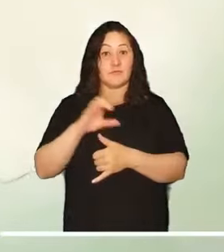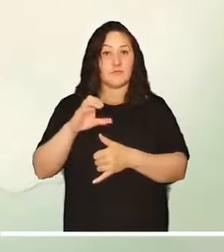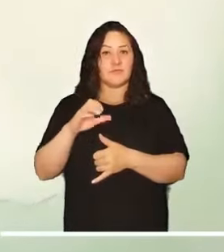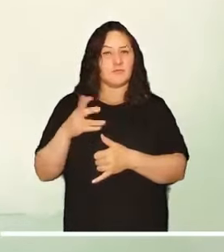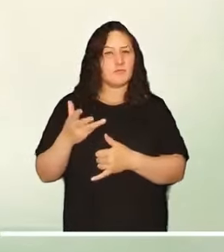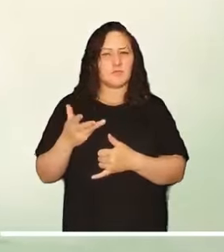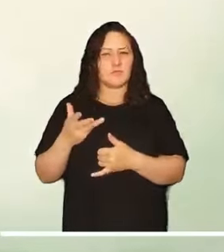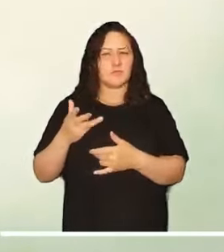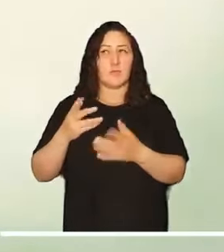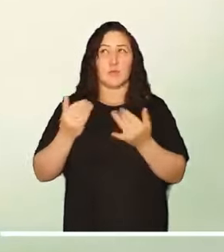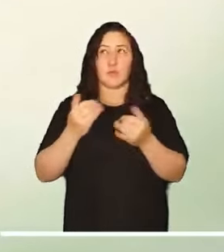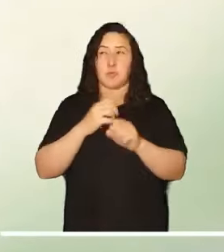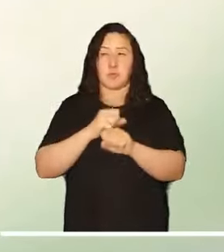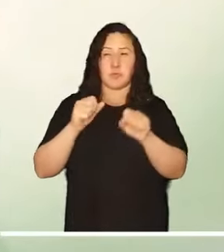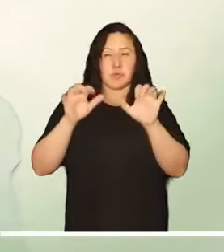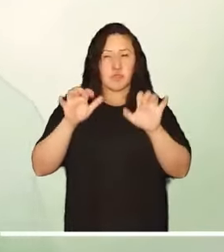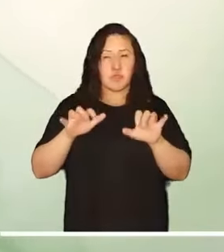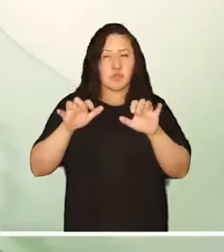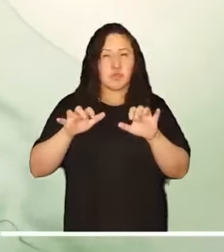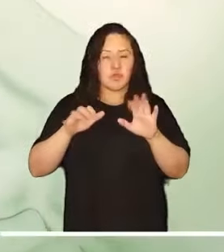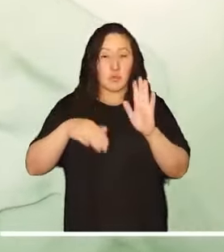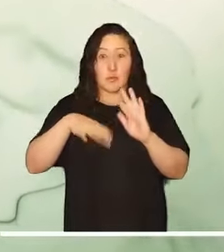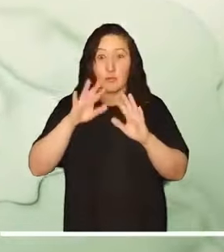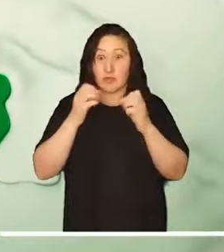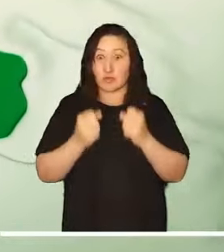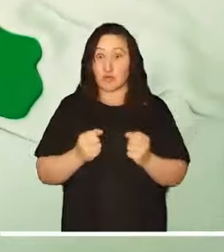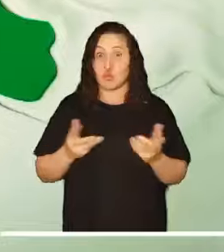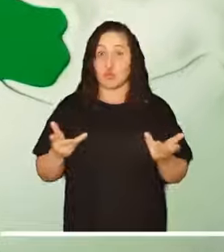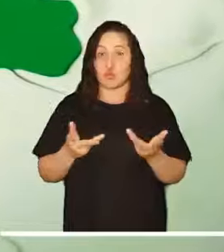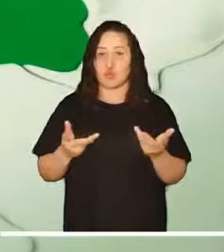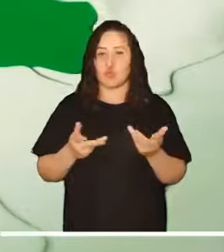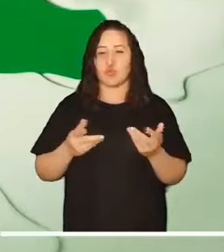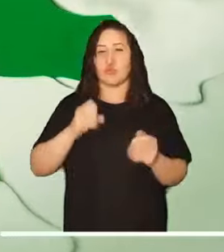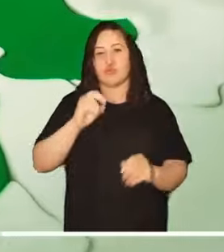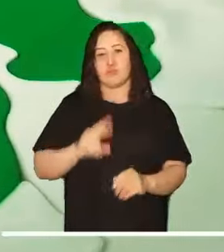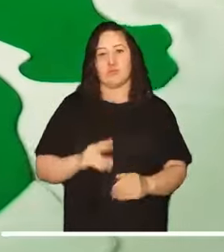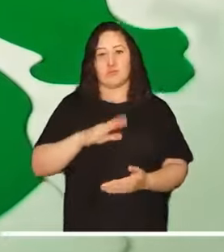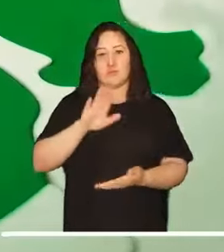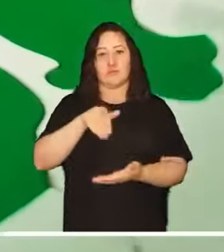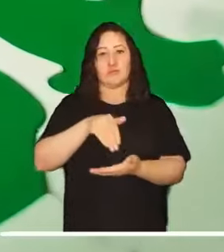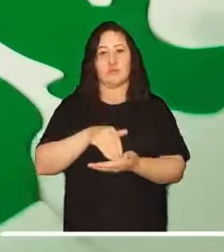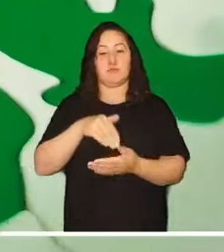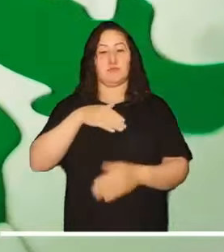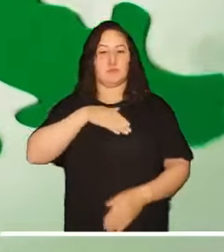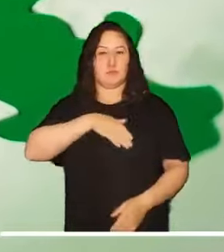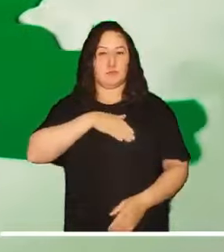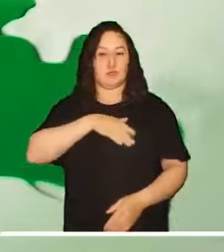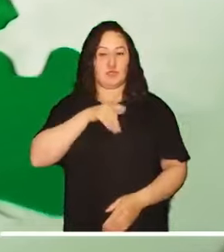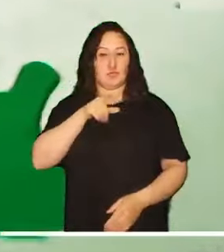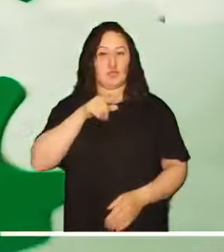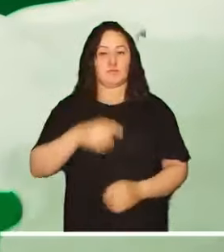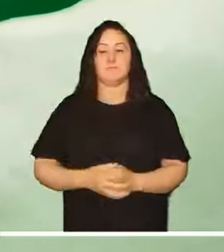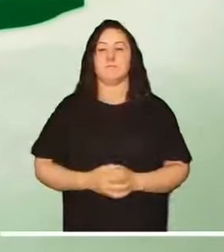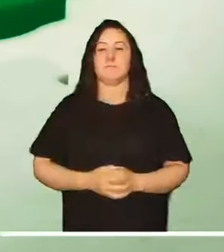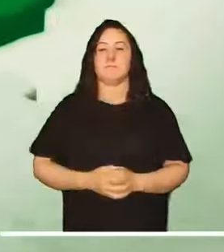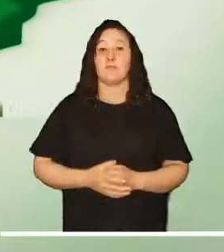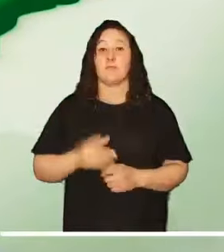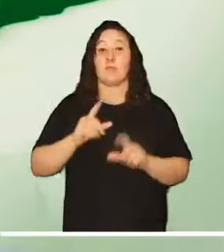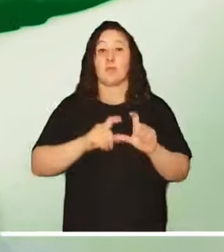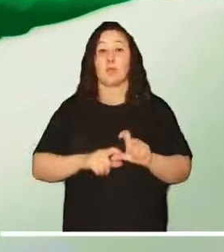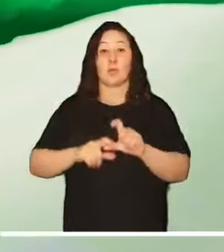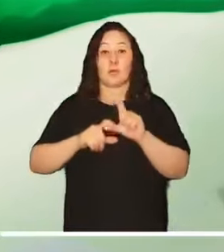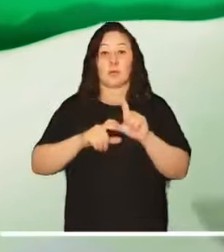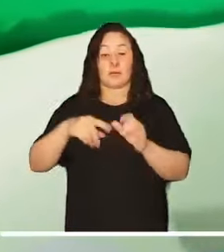lados del Caribe nos preparamos para una mañana lluviosa. Las más fuertes se esperan en el sur y centro de Bolívar, La